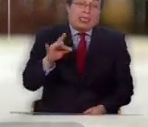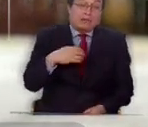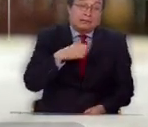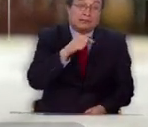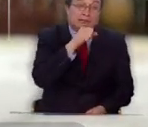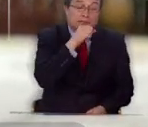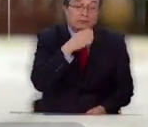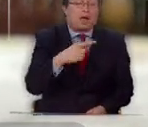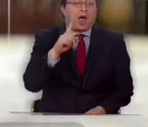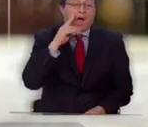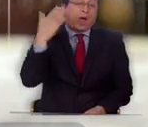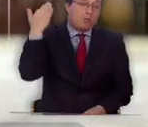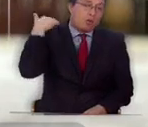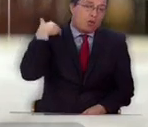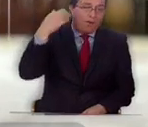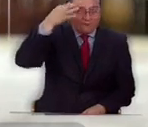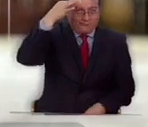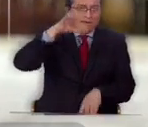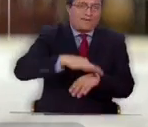yo tengo fibrosis pulmonar.